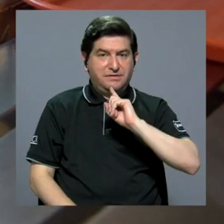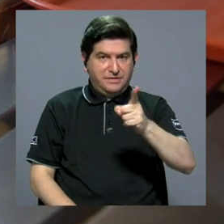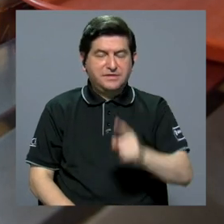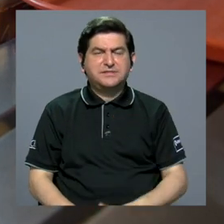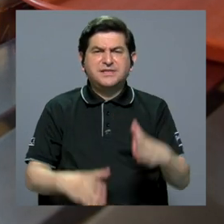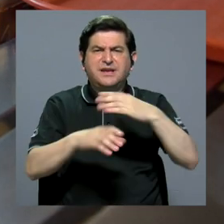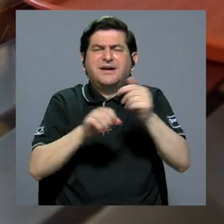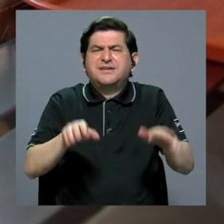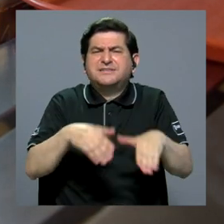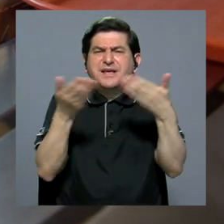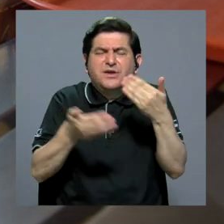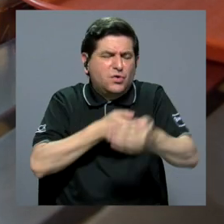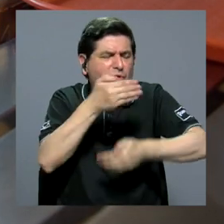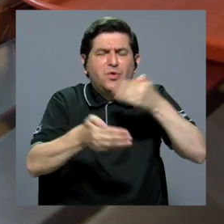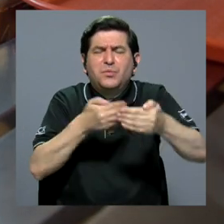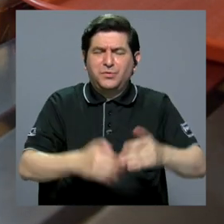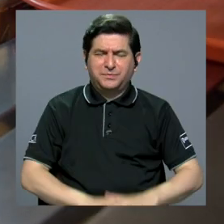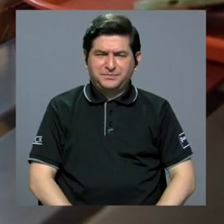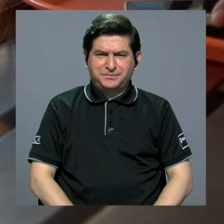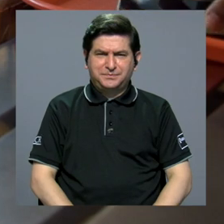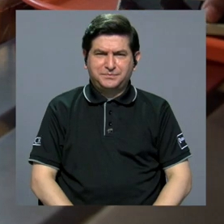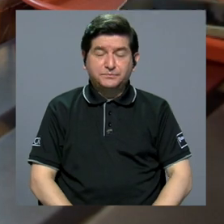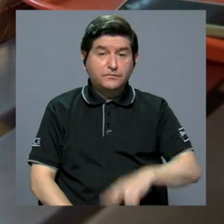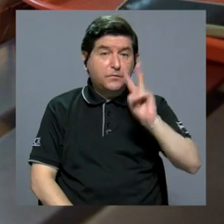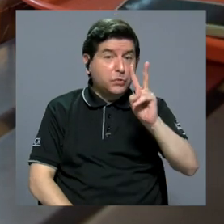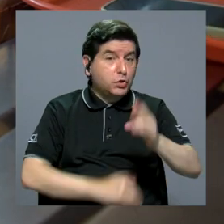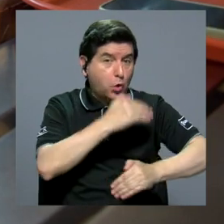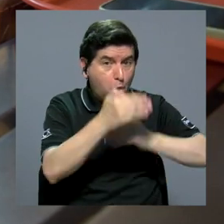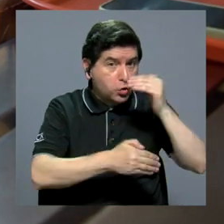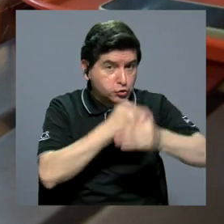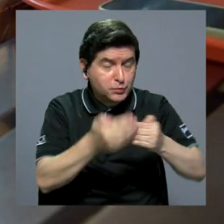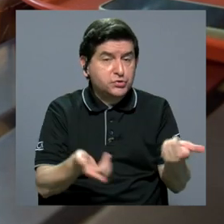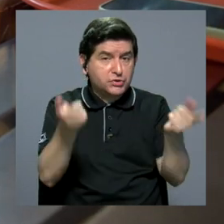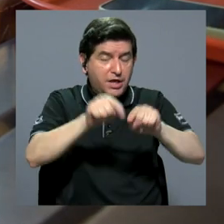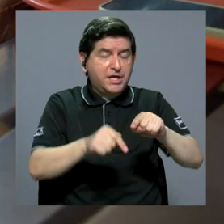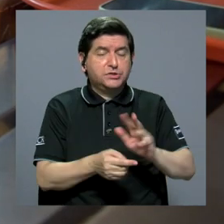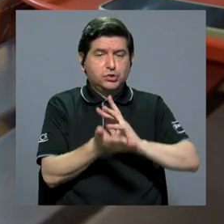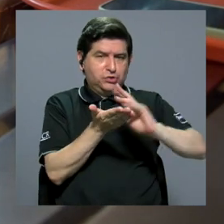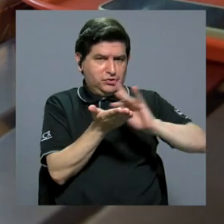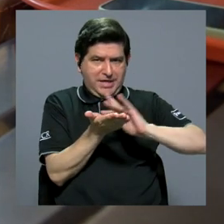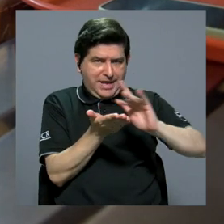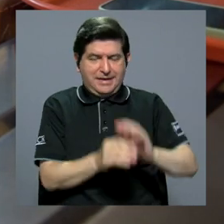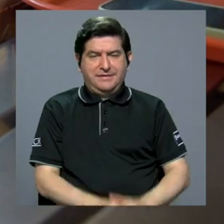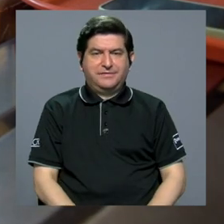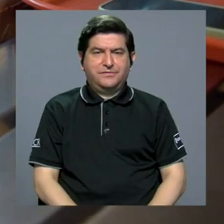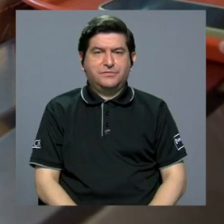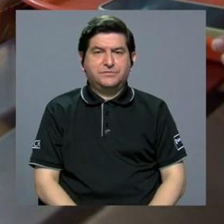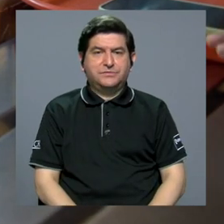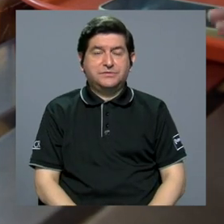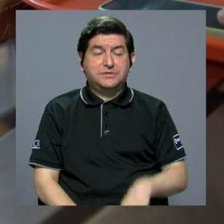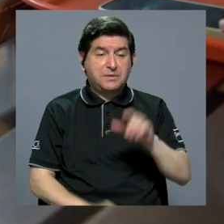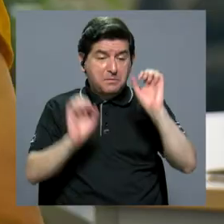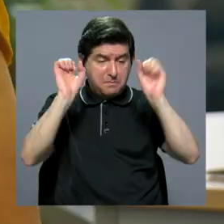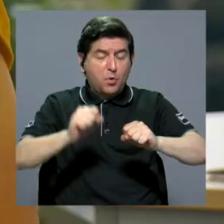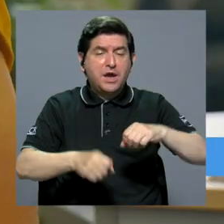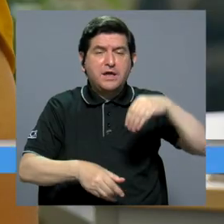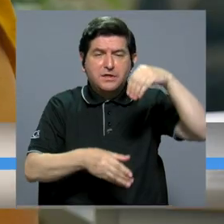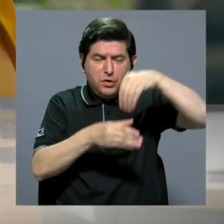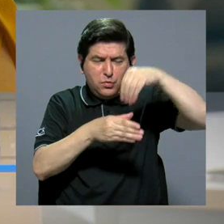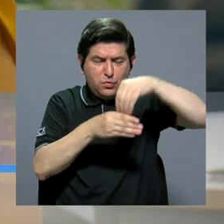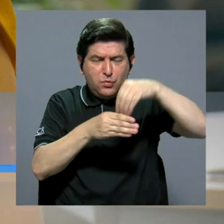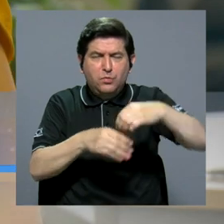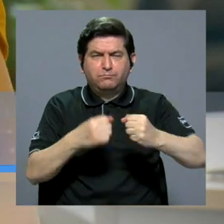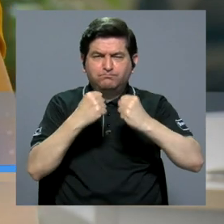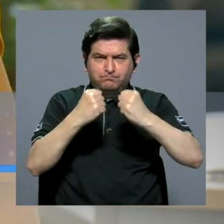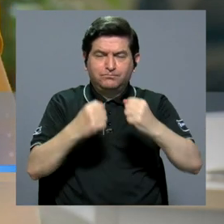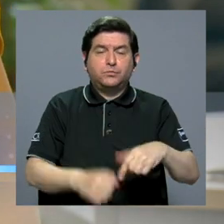indicó cómo se lleva a cabo este proceso. Hay dos procesos para el caso del arroz, mediante los cuales se